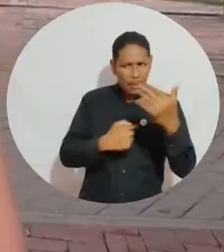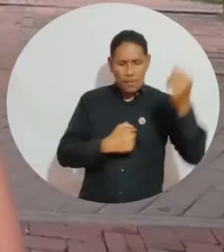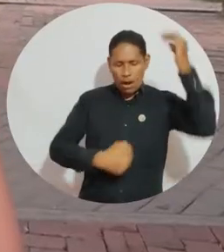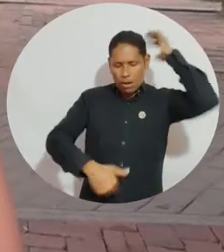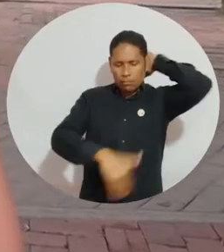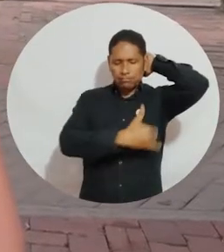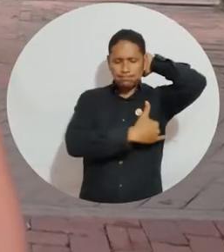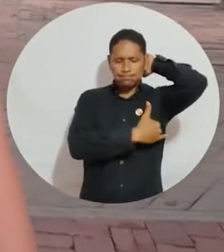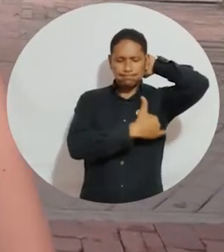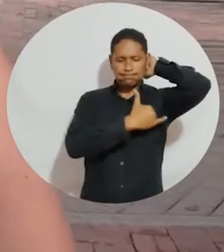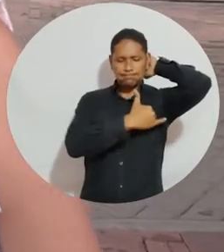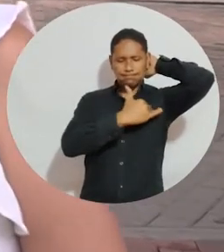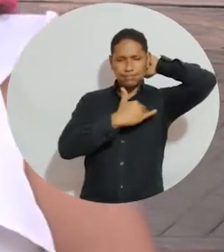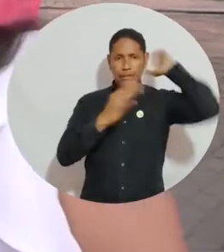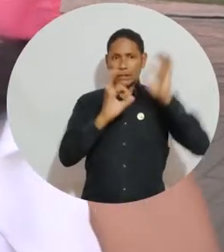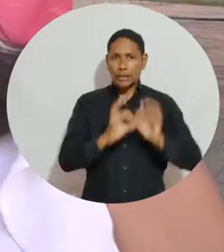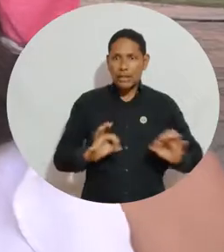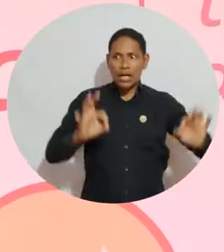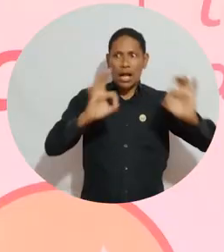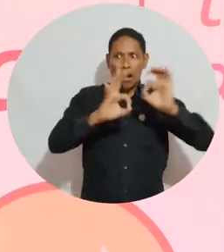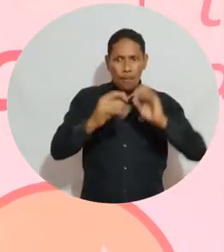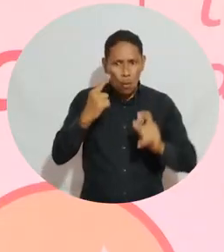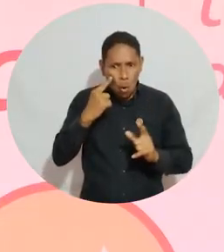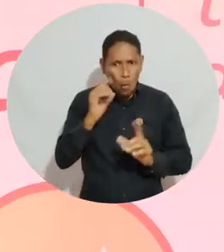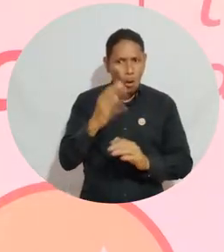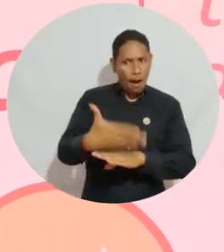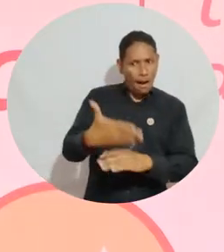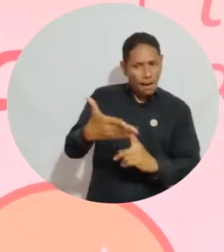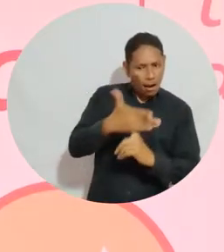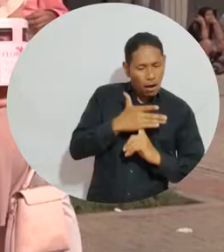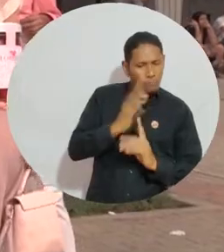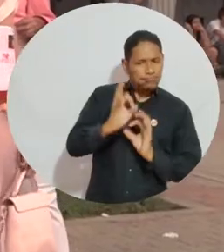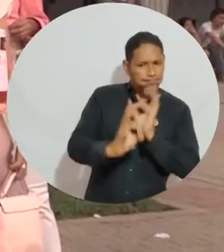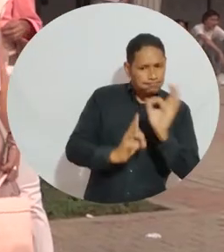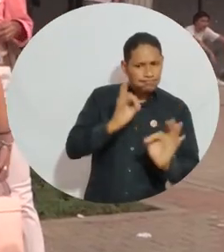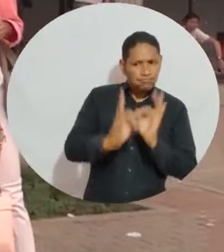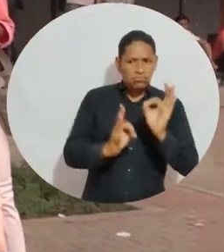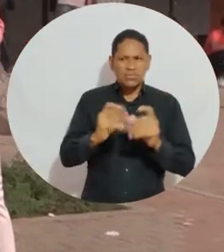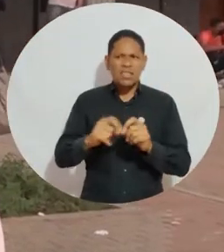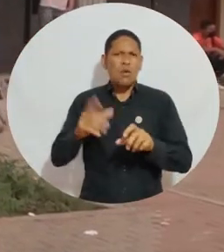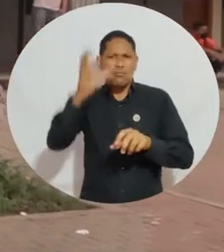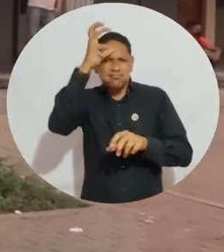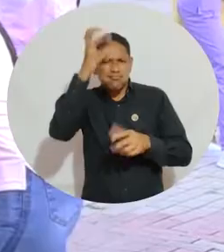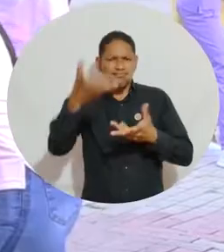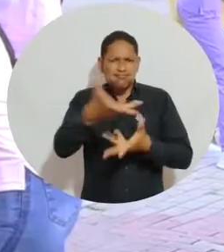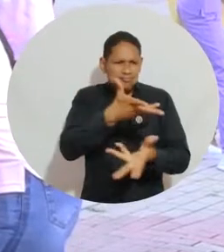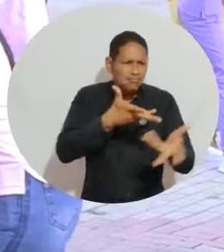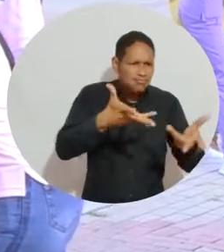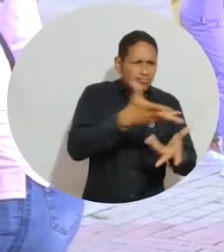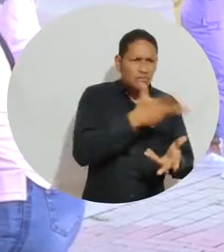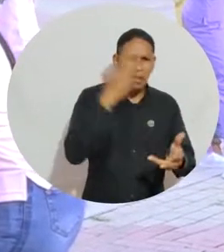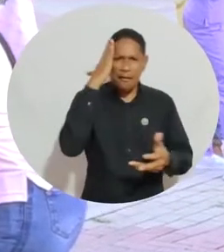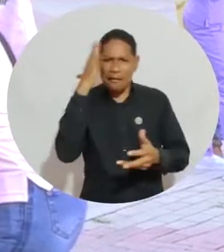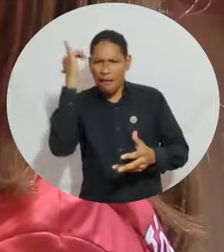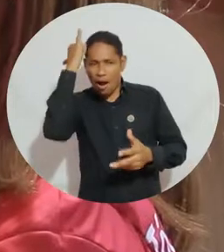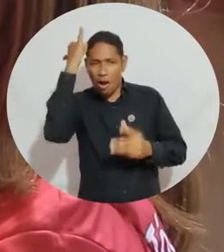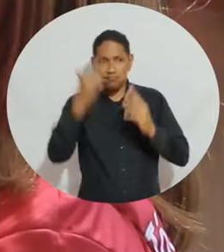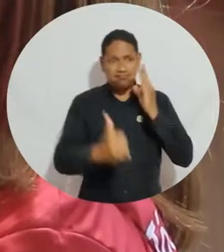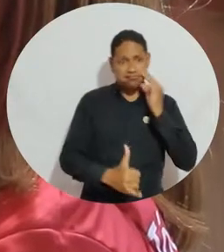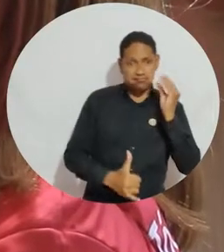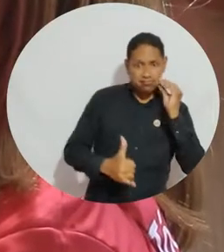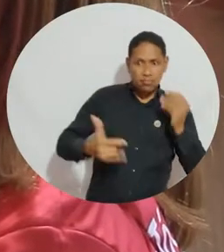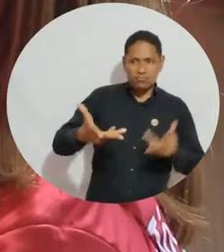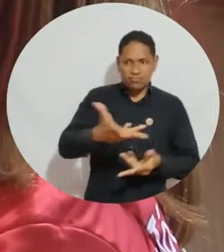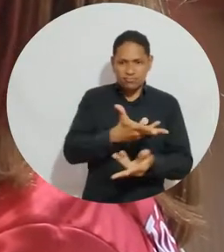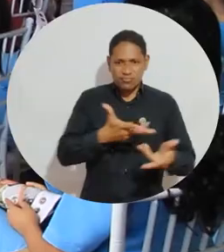mama y ha profundizado en la prevención, detención y tratamiento gracias al conocimiento compartido por académicos y